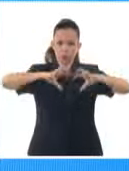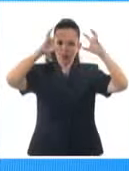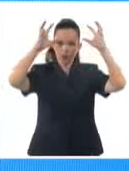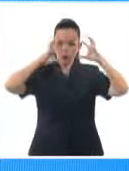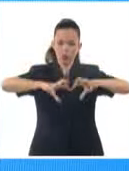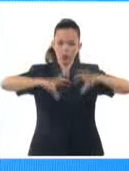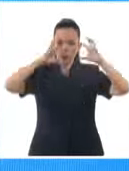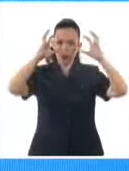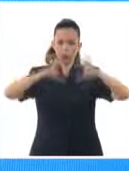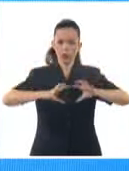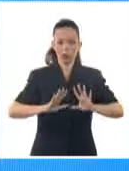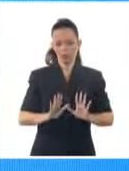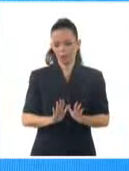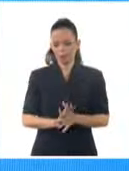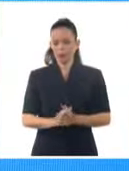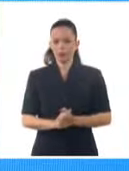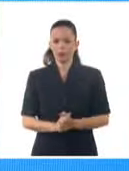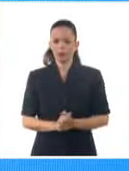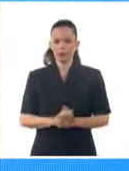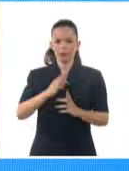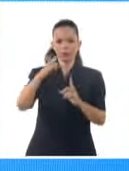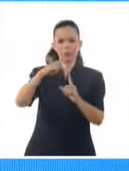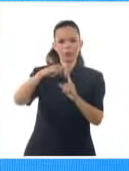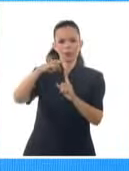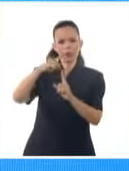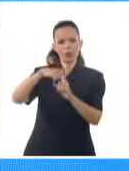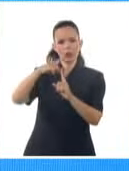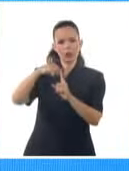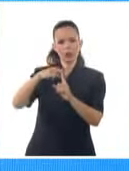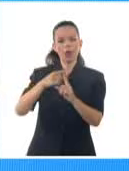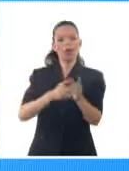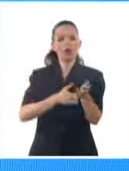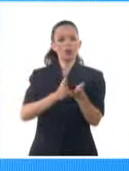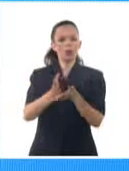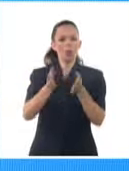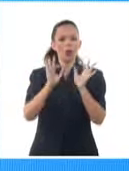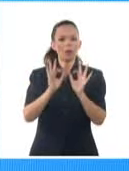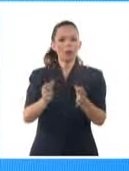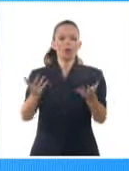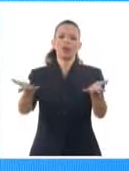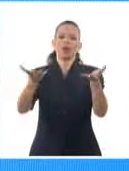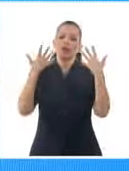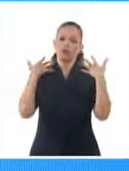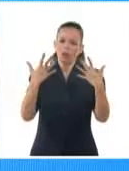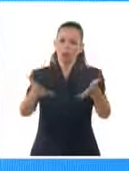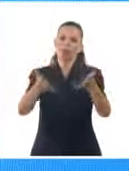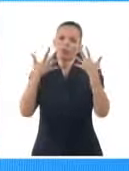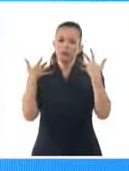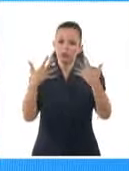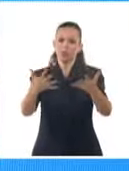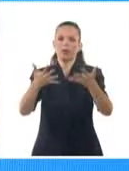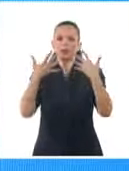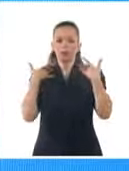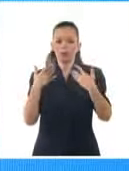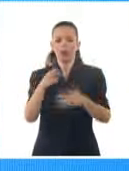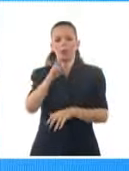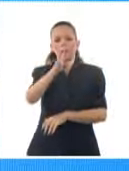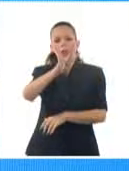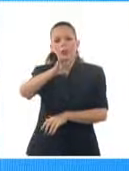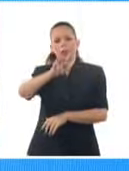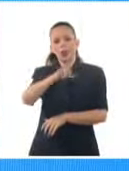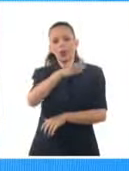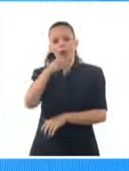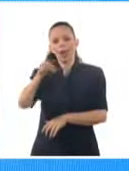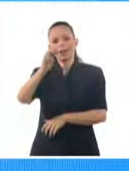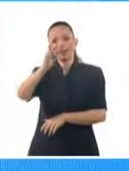de la región oriental. Las temperaturas, por su parte, continúan bien elevadas en toda Cuba, máximas en esta jornada entre 29, 32